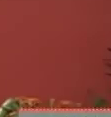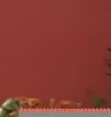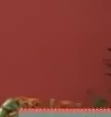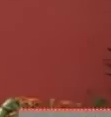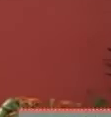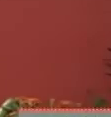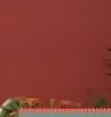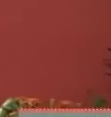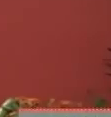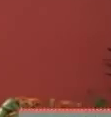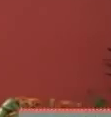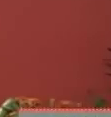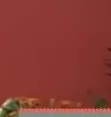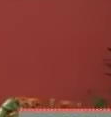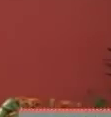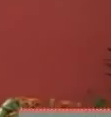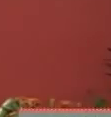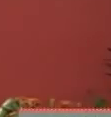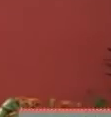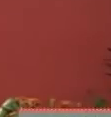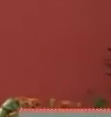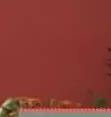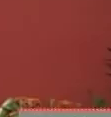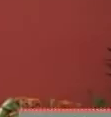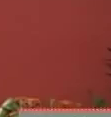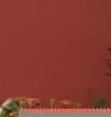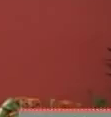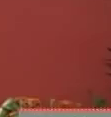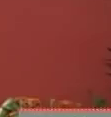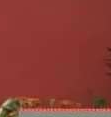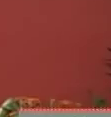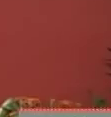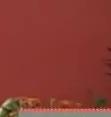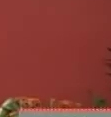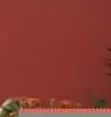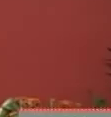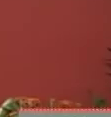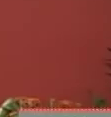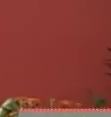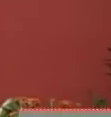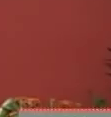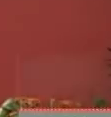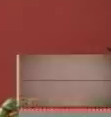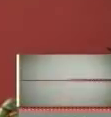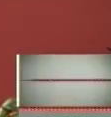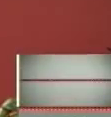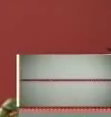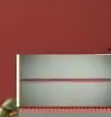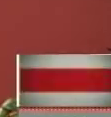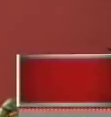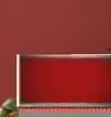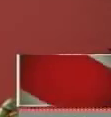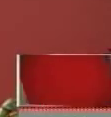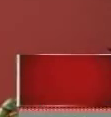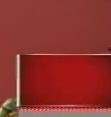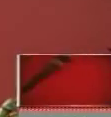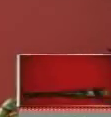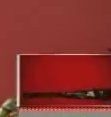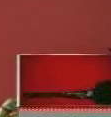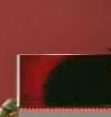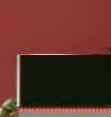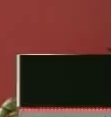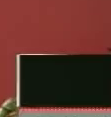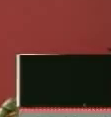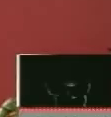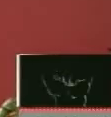escuche que nos quiere escuchar, todos los sectores de la oposición quieren hablar y mandan emisarios escondidos para hablar con